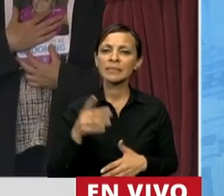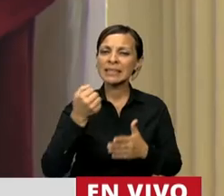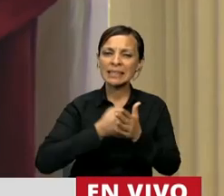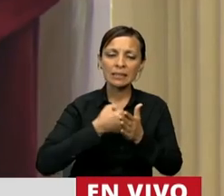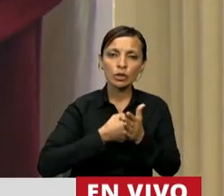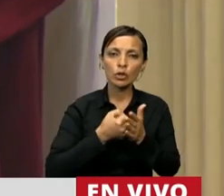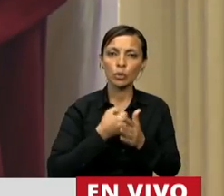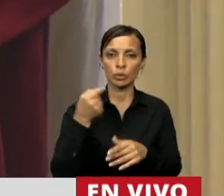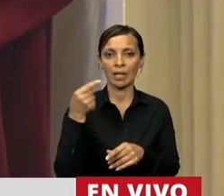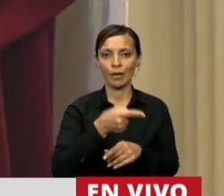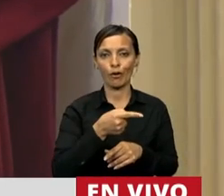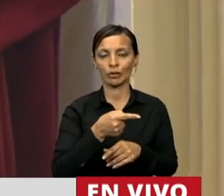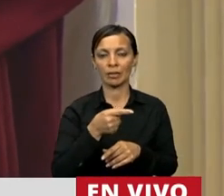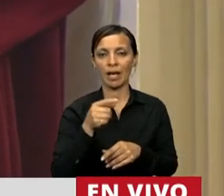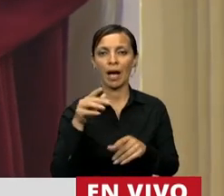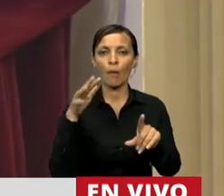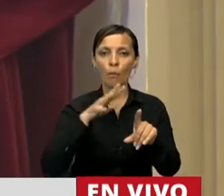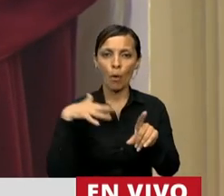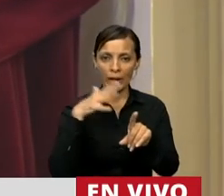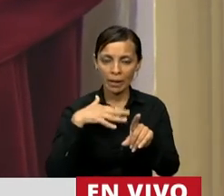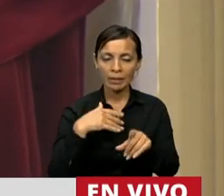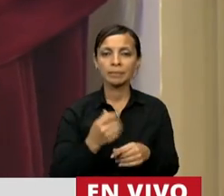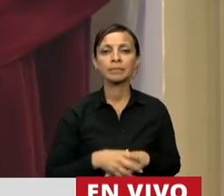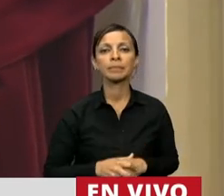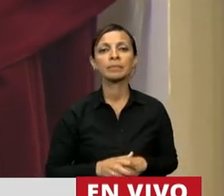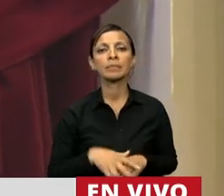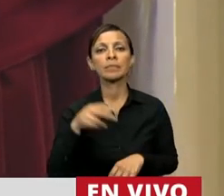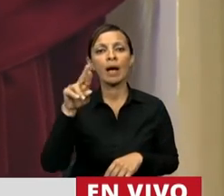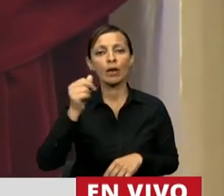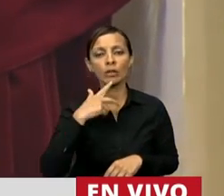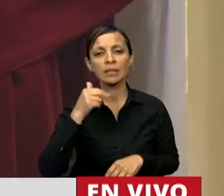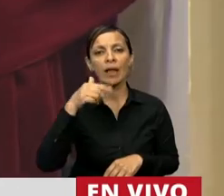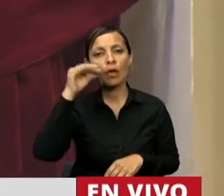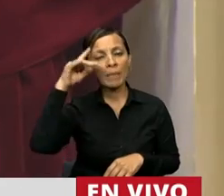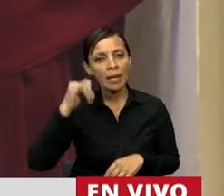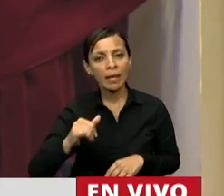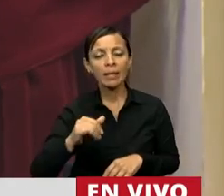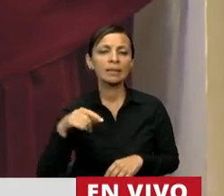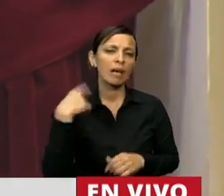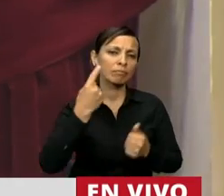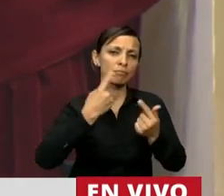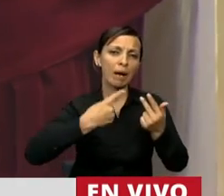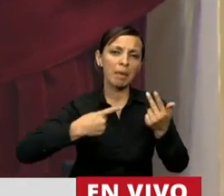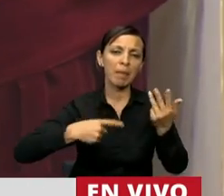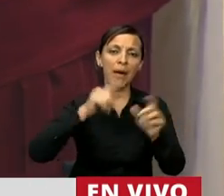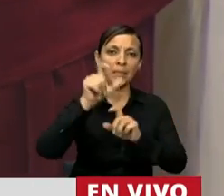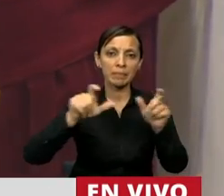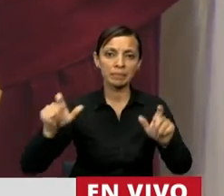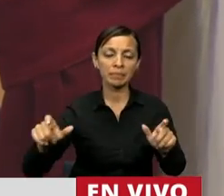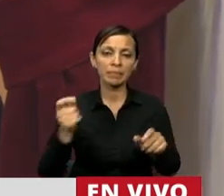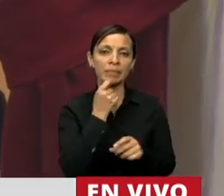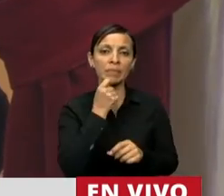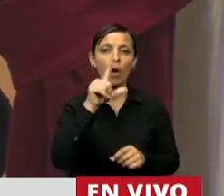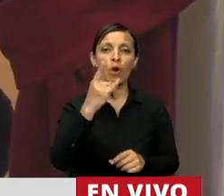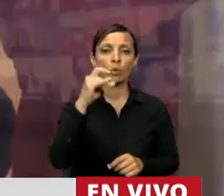contra el mundo. Gracias, Rosanna Domíngue, y a tantas otras personas, como la reputada Luciana